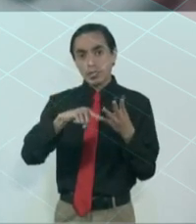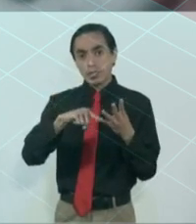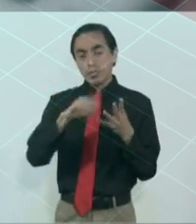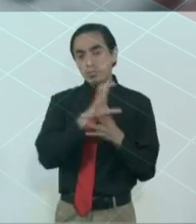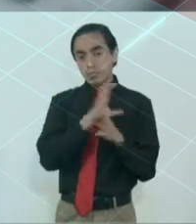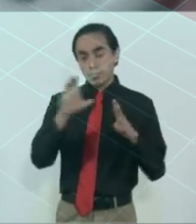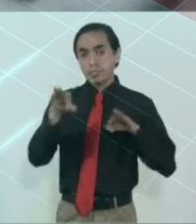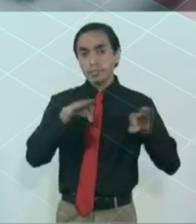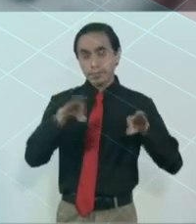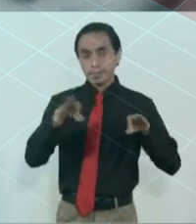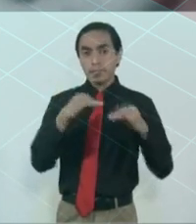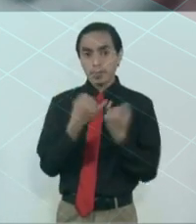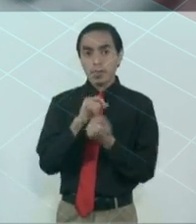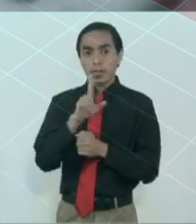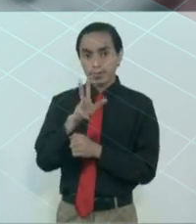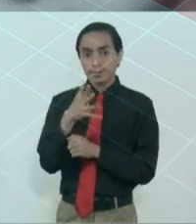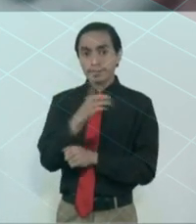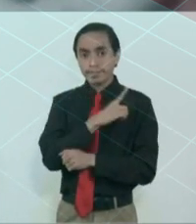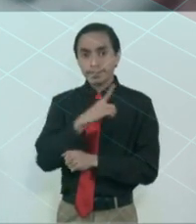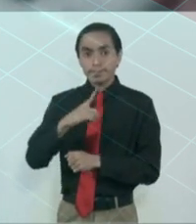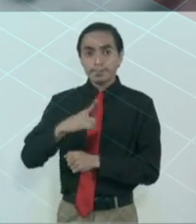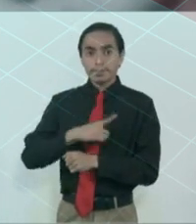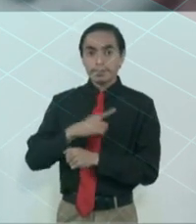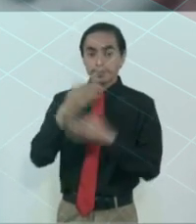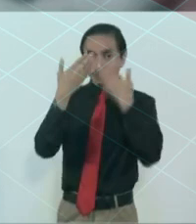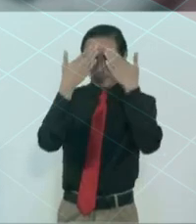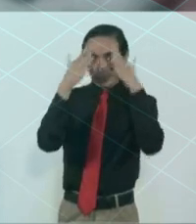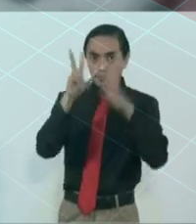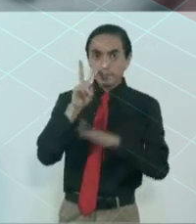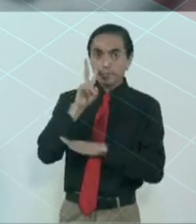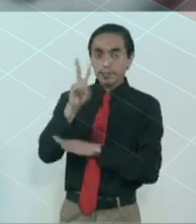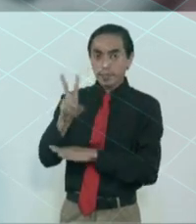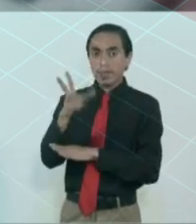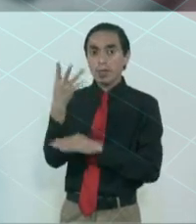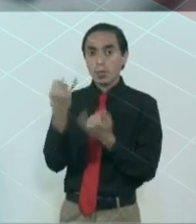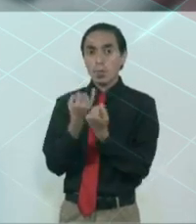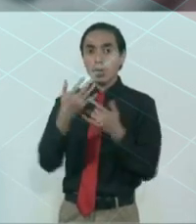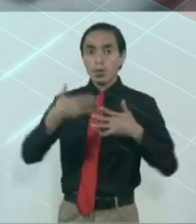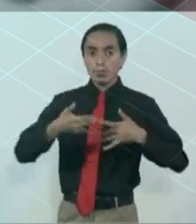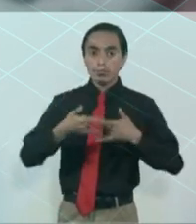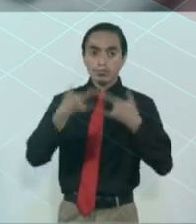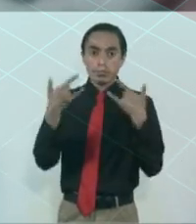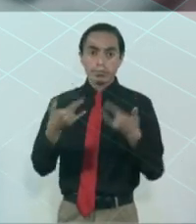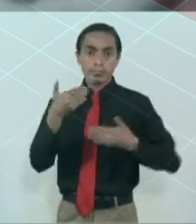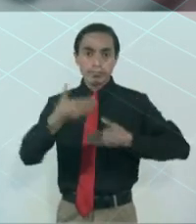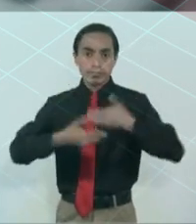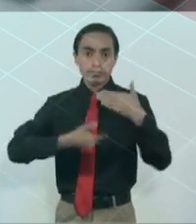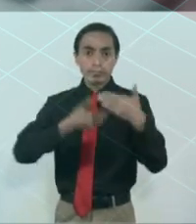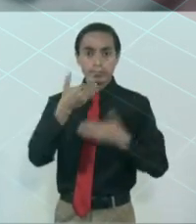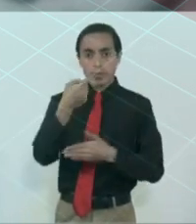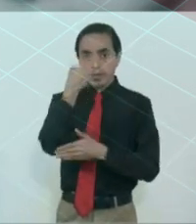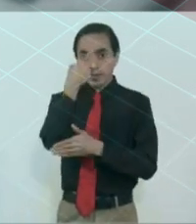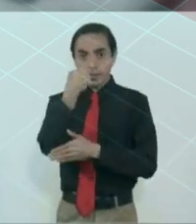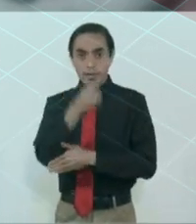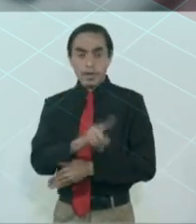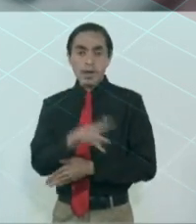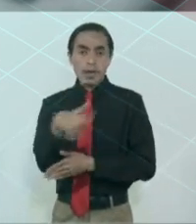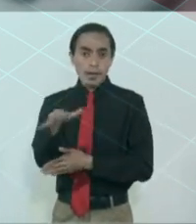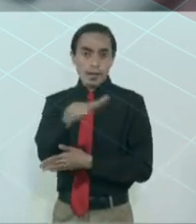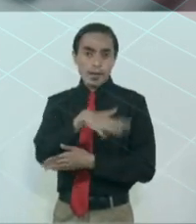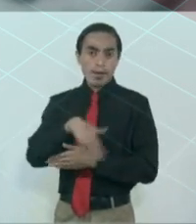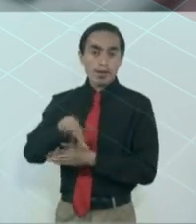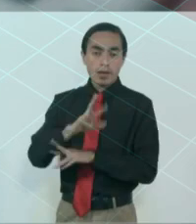capaces de mirar de forma integral estos procesos históricos para entender el deseo del pueblo